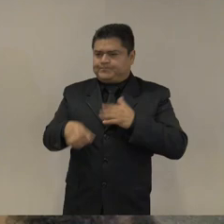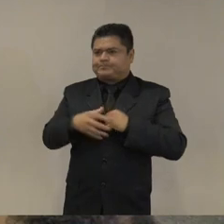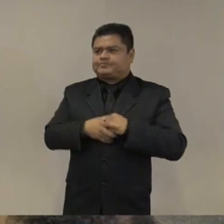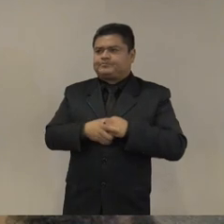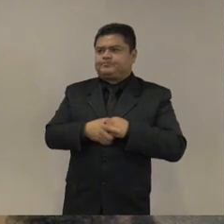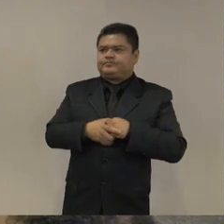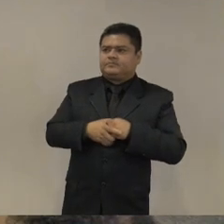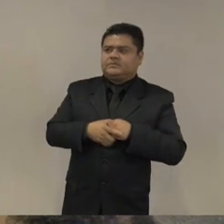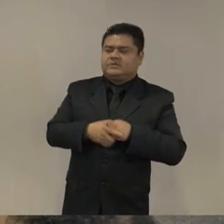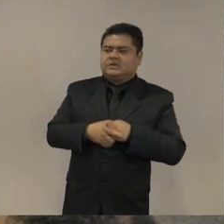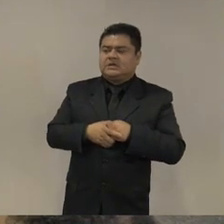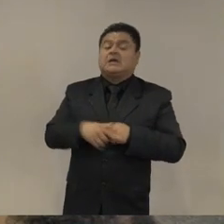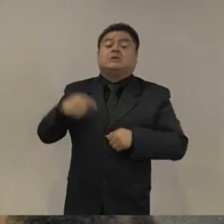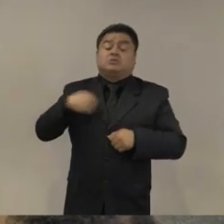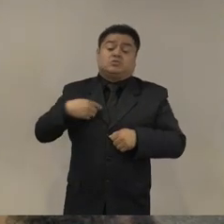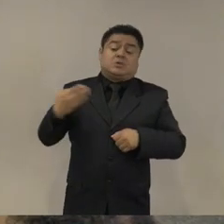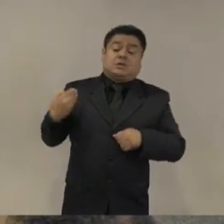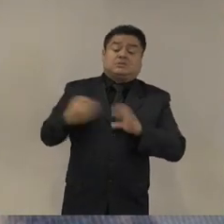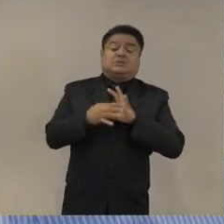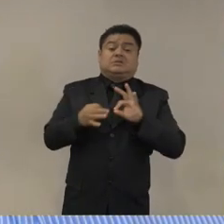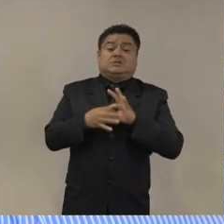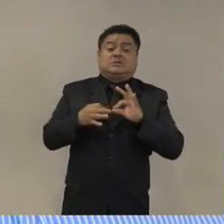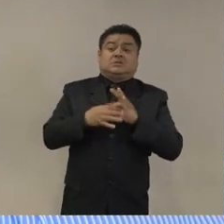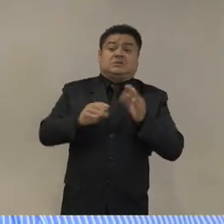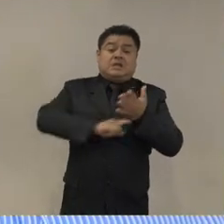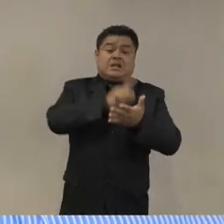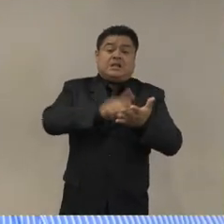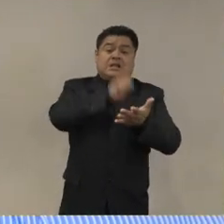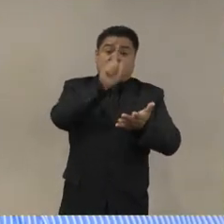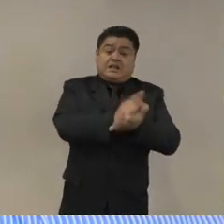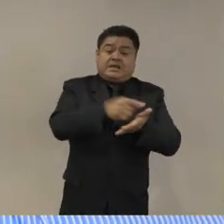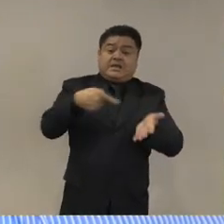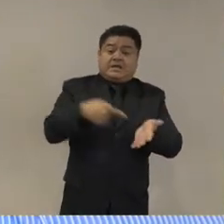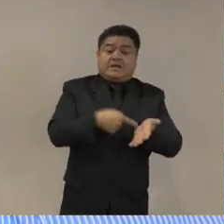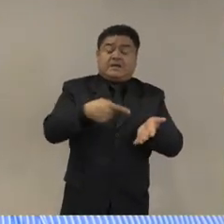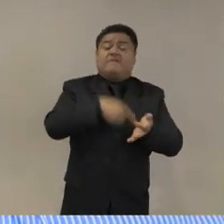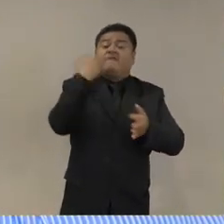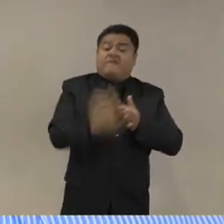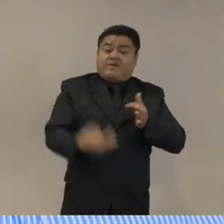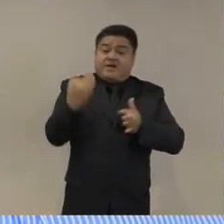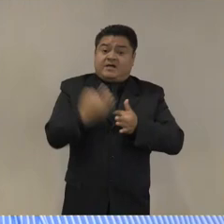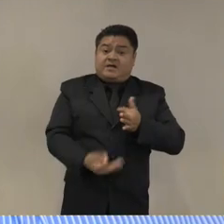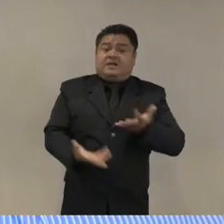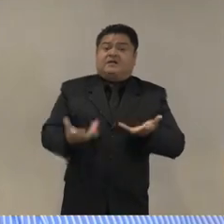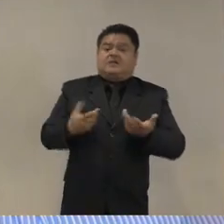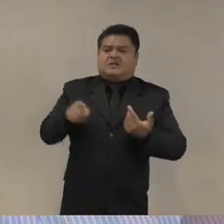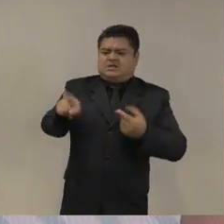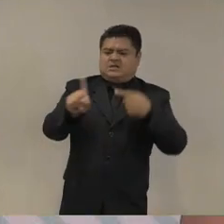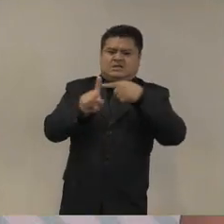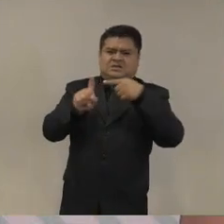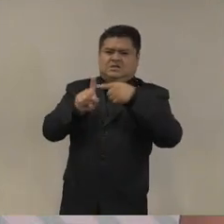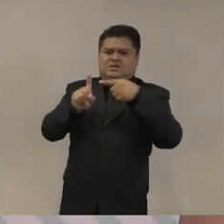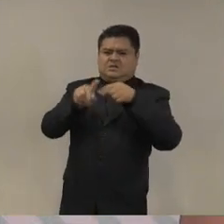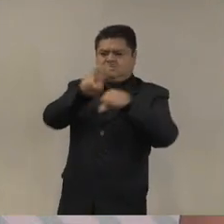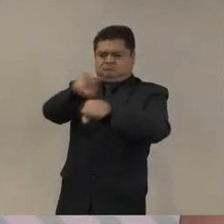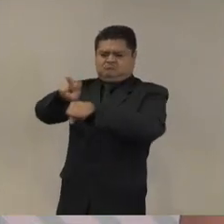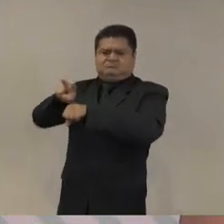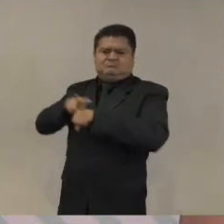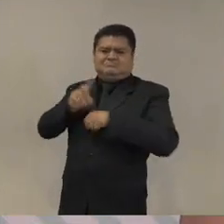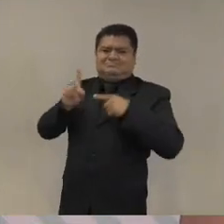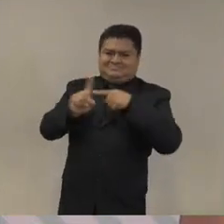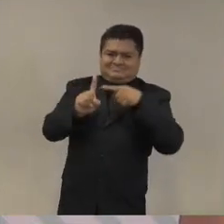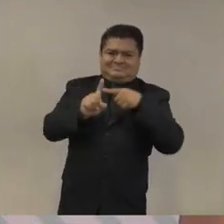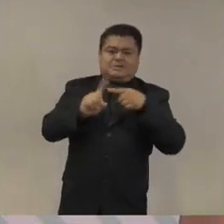no existe el marco jurídico que aloje al auditor policial externo y lo único que hemos tenido es experiencias pasajeras